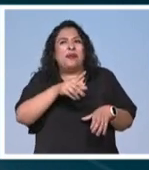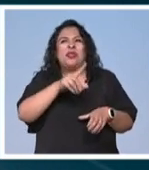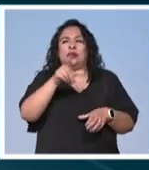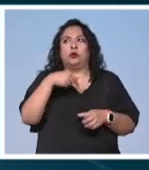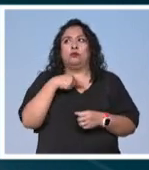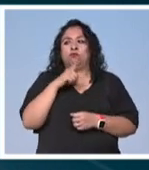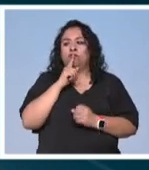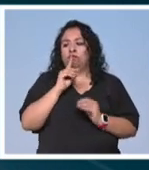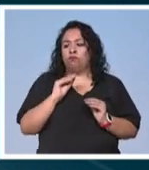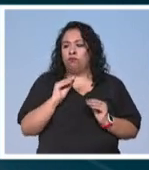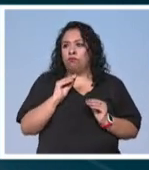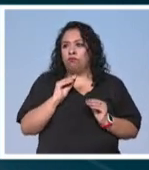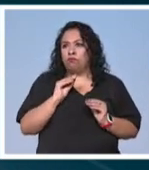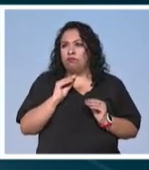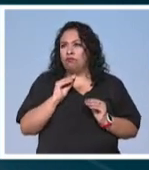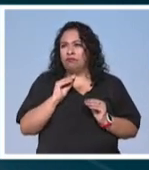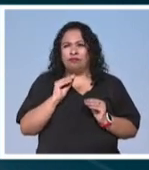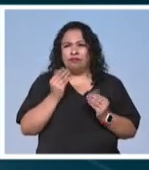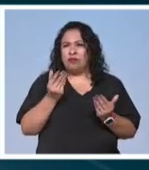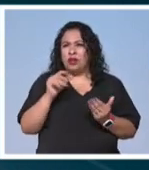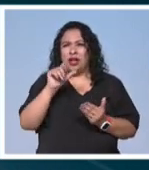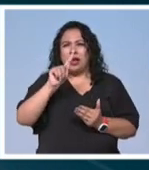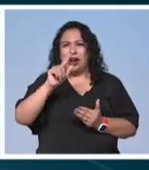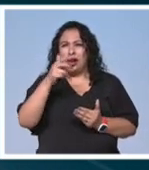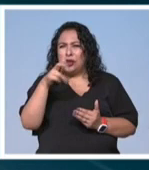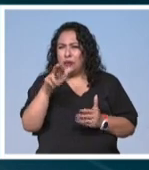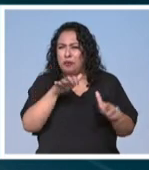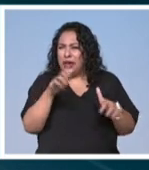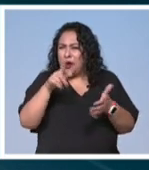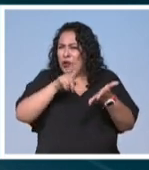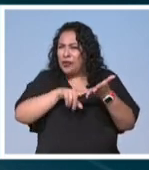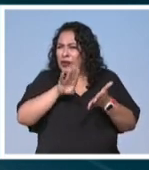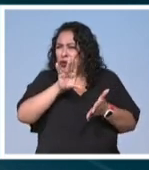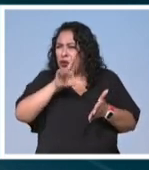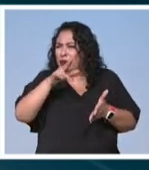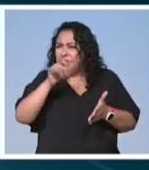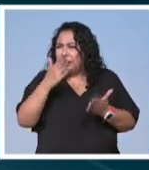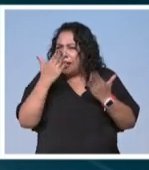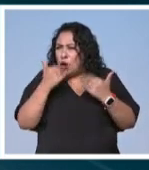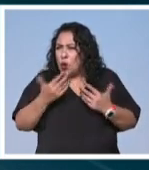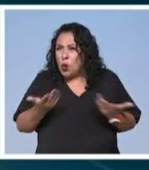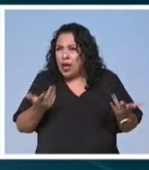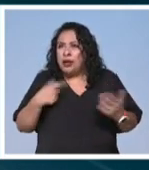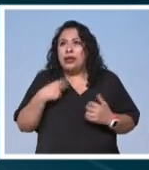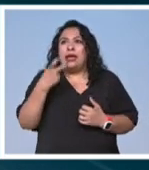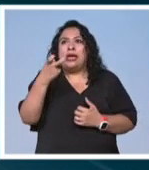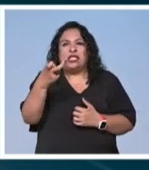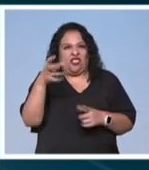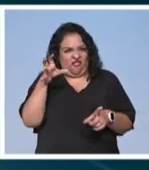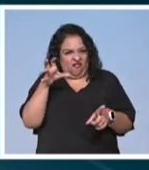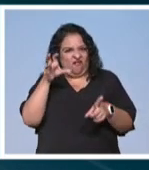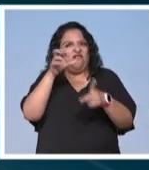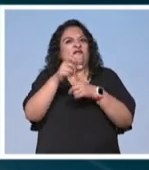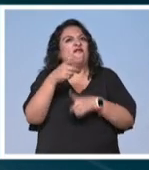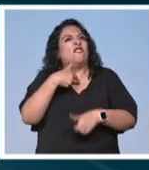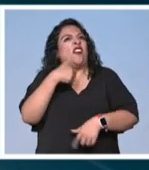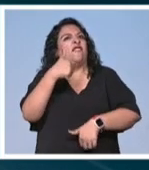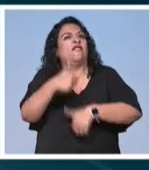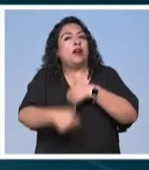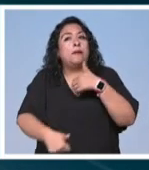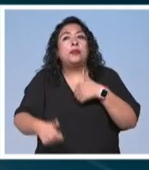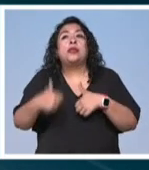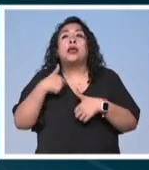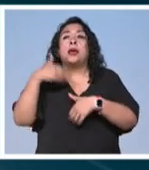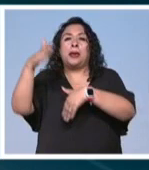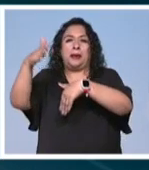silencio Pero Arthur no hay piano y bachata Pero eso fue mi reto Llamé a mi